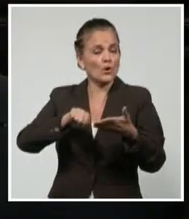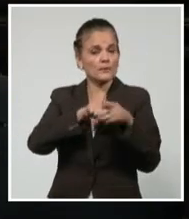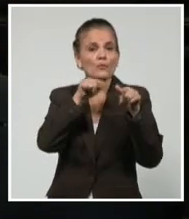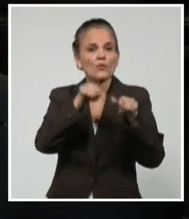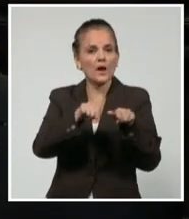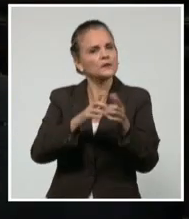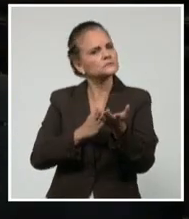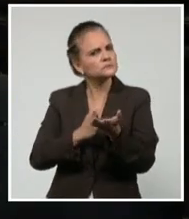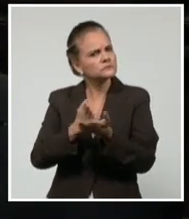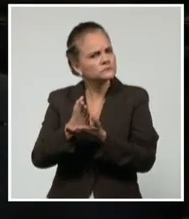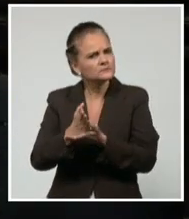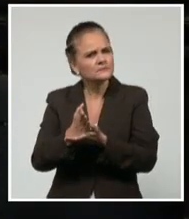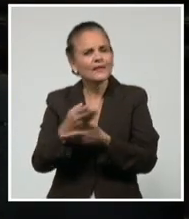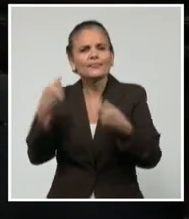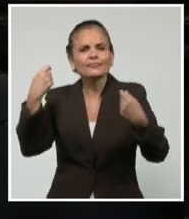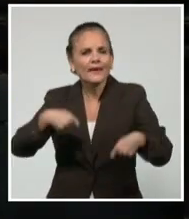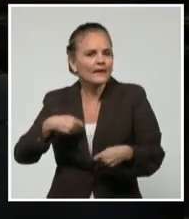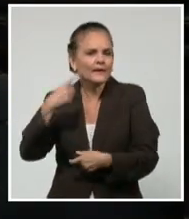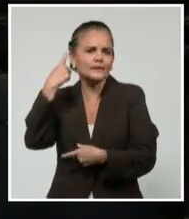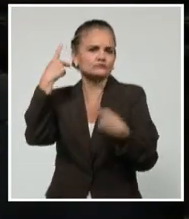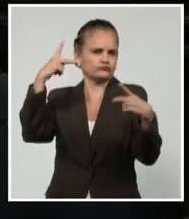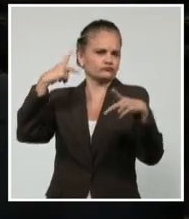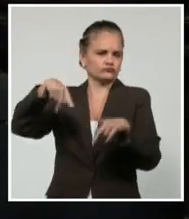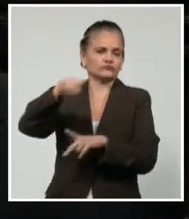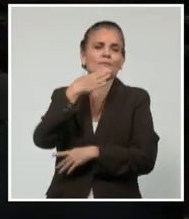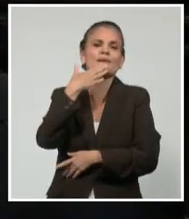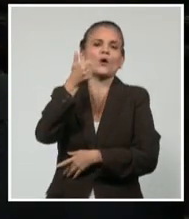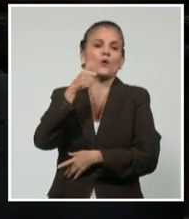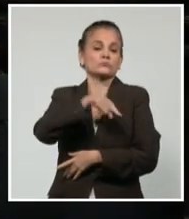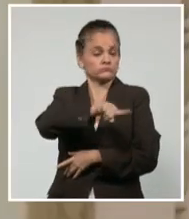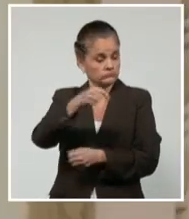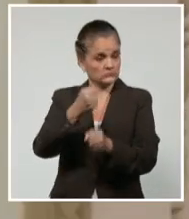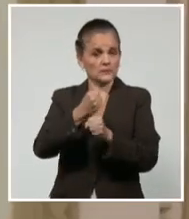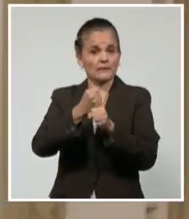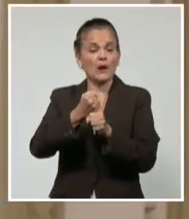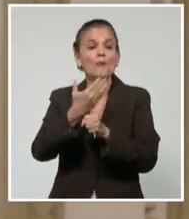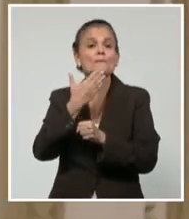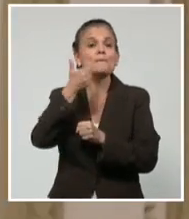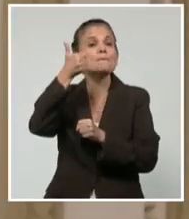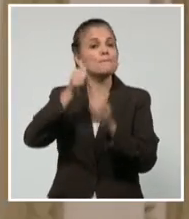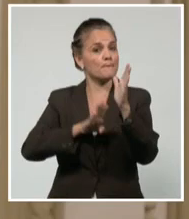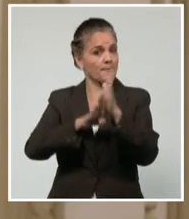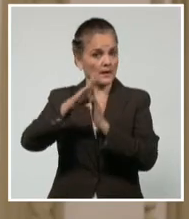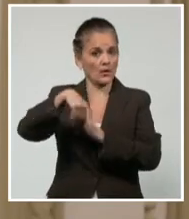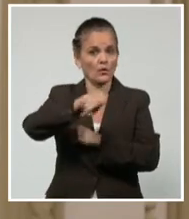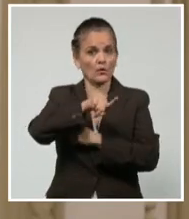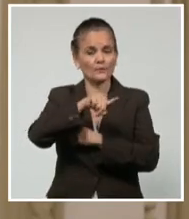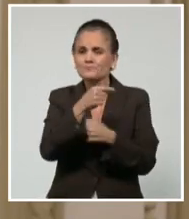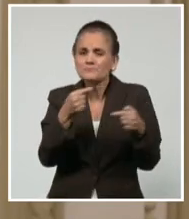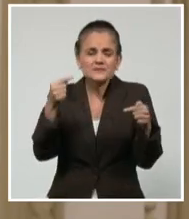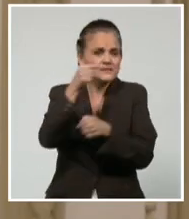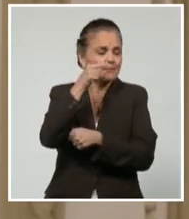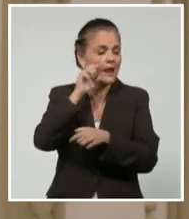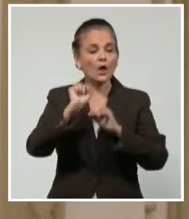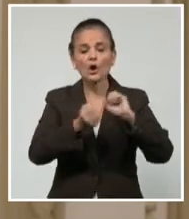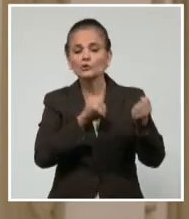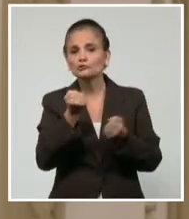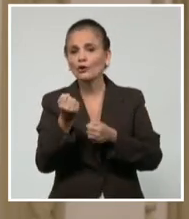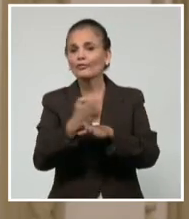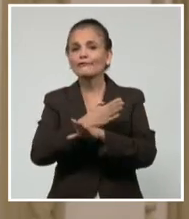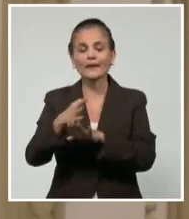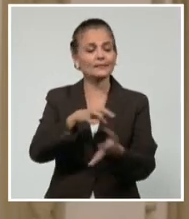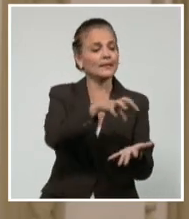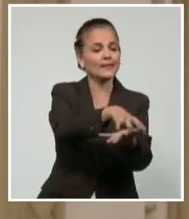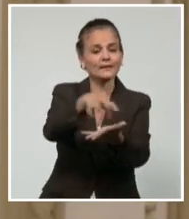continúa fortaleciendo la labor de estos órganos, fundamentalmente en el control a las entidades de subordinación municipal y el